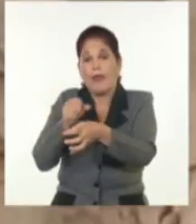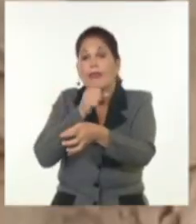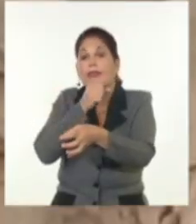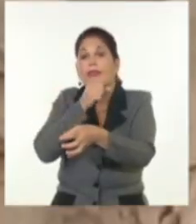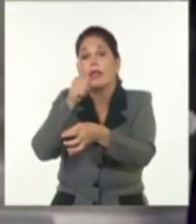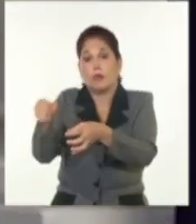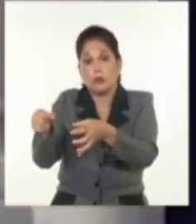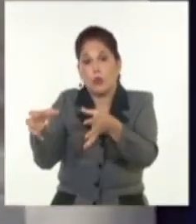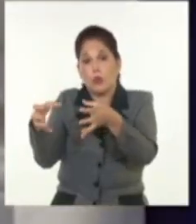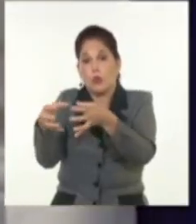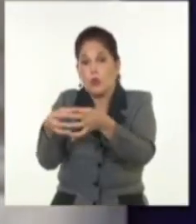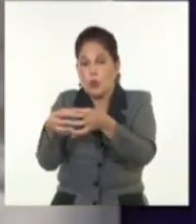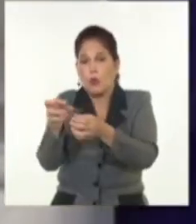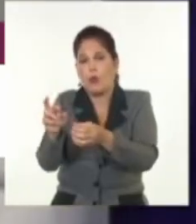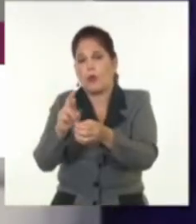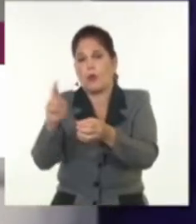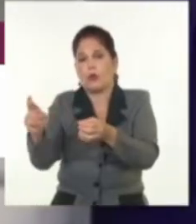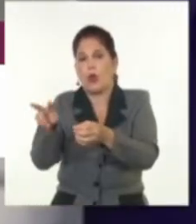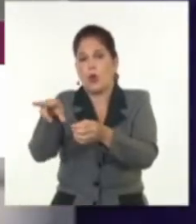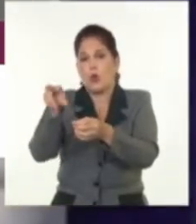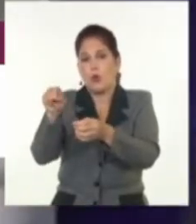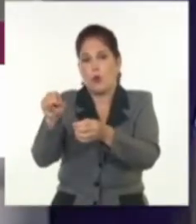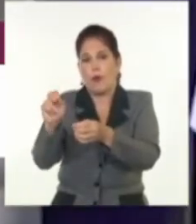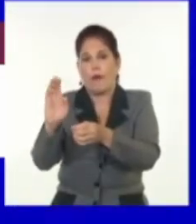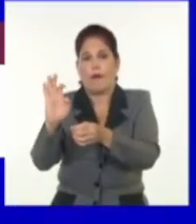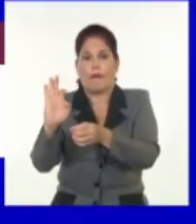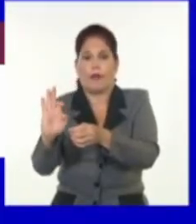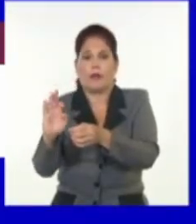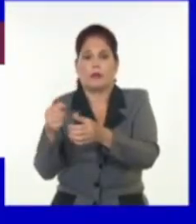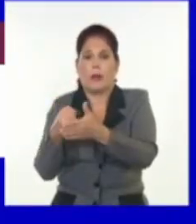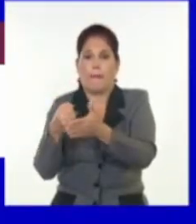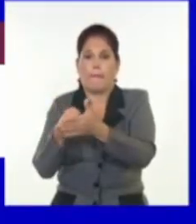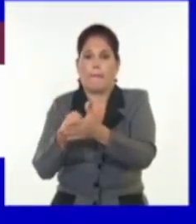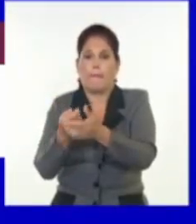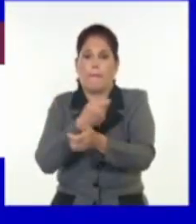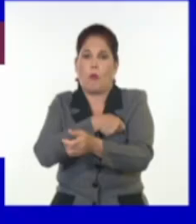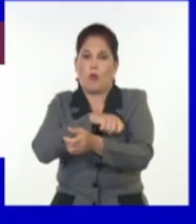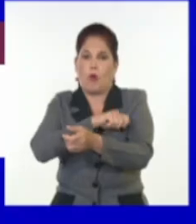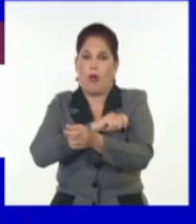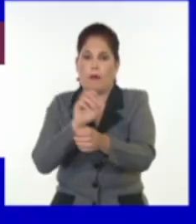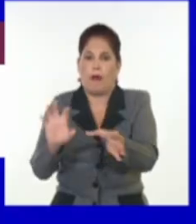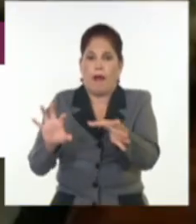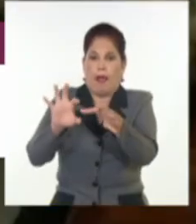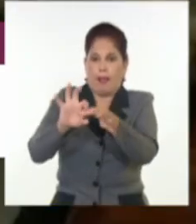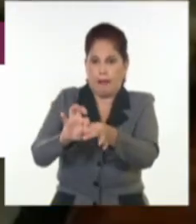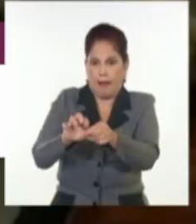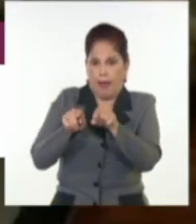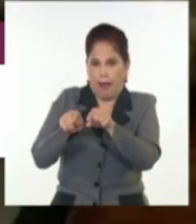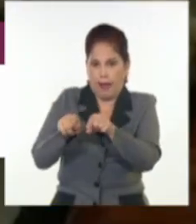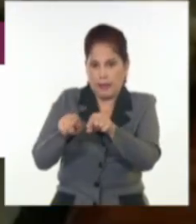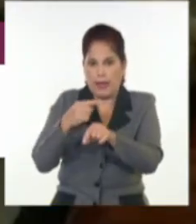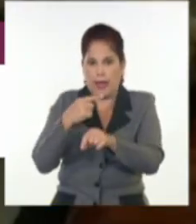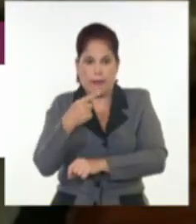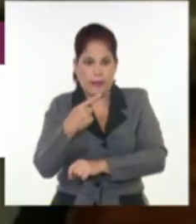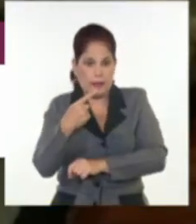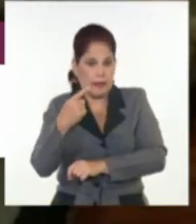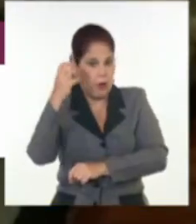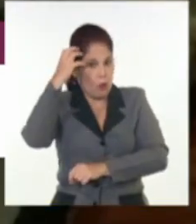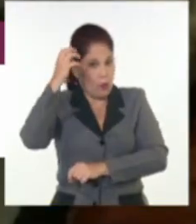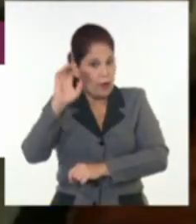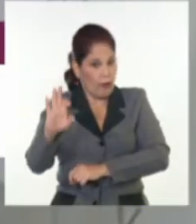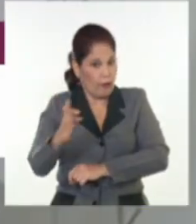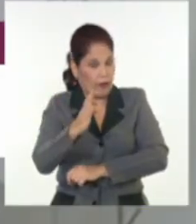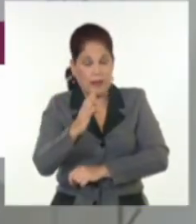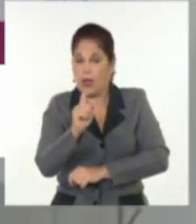la coalición de izquierda Nuevo Frente Popular que impulsó la moción. La alianza izquierdista acusa al nuevo gobierno francés de